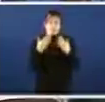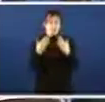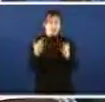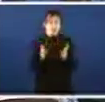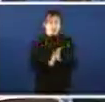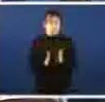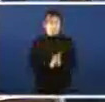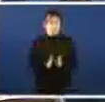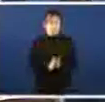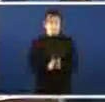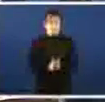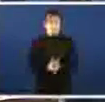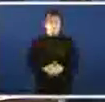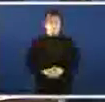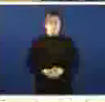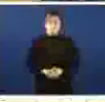Moitas gracias.